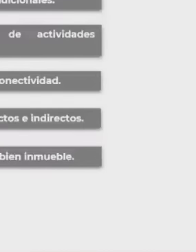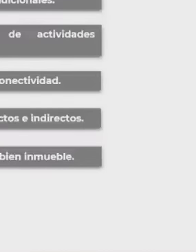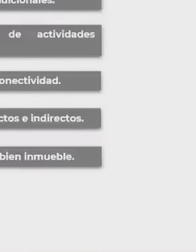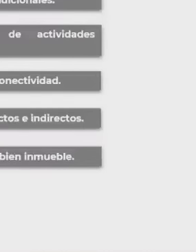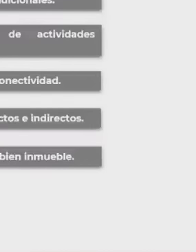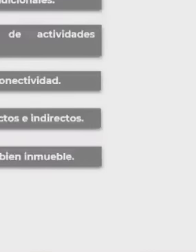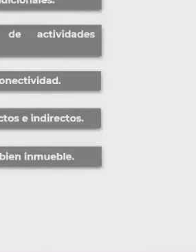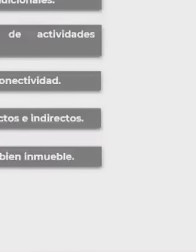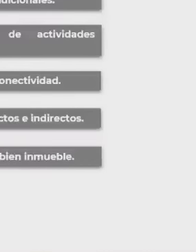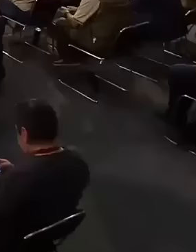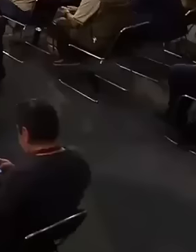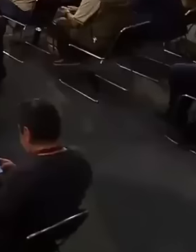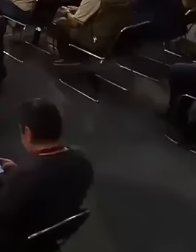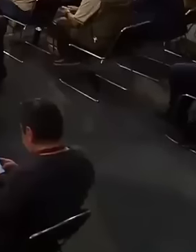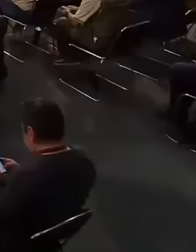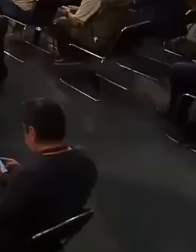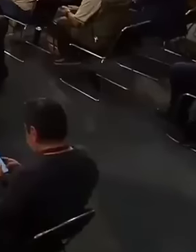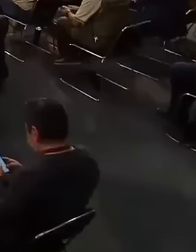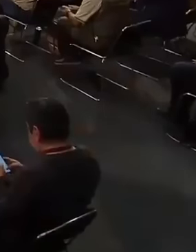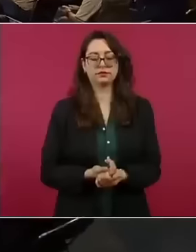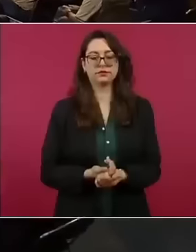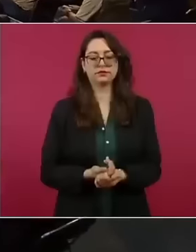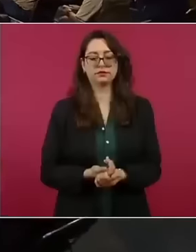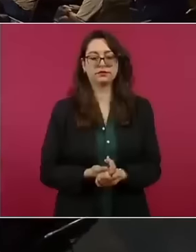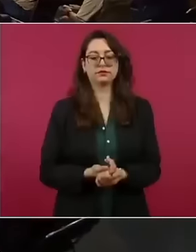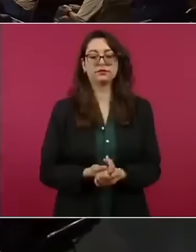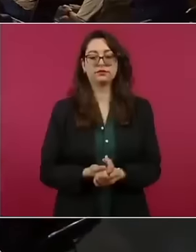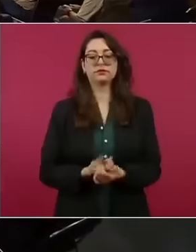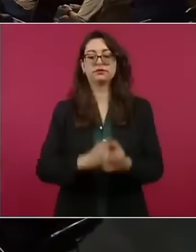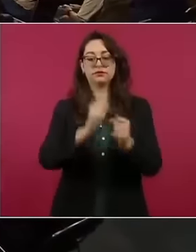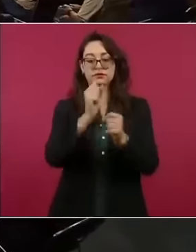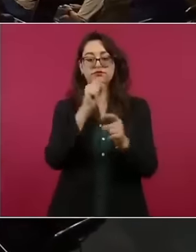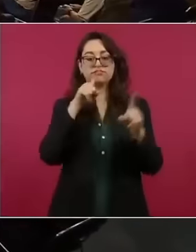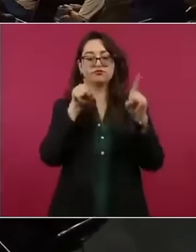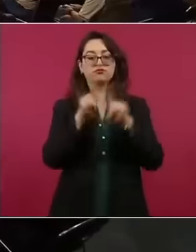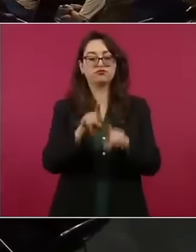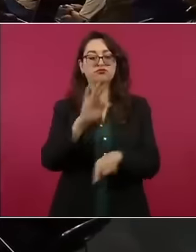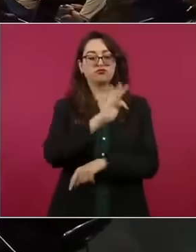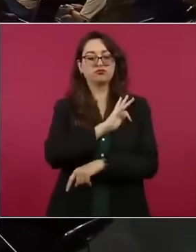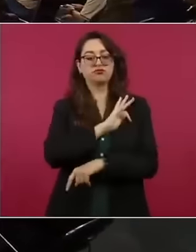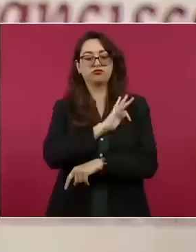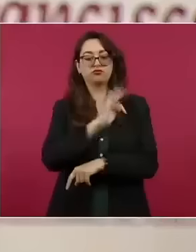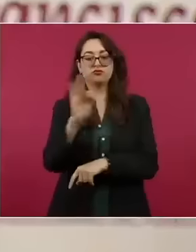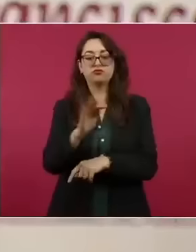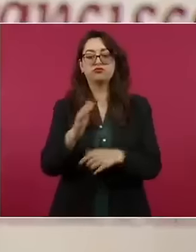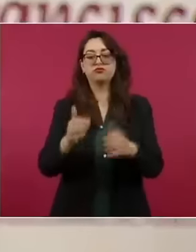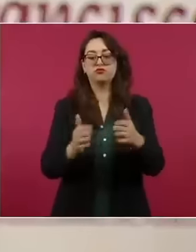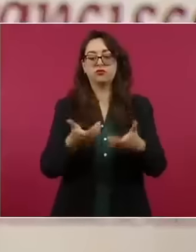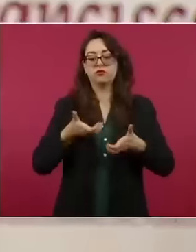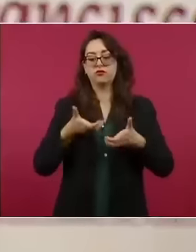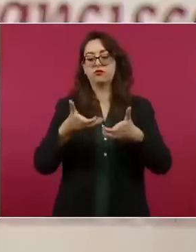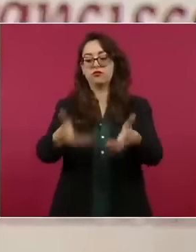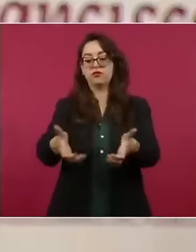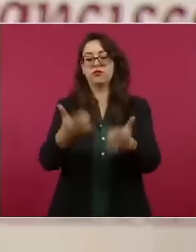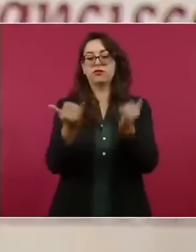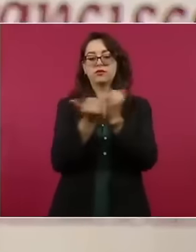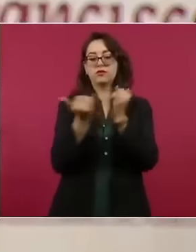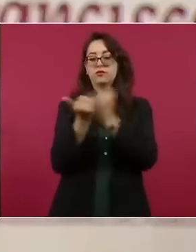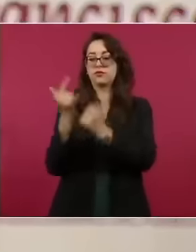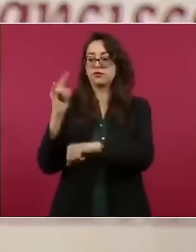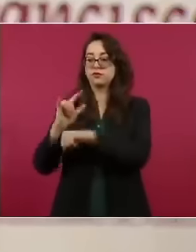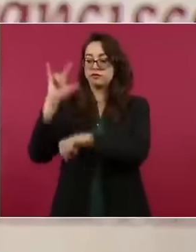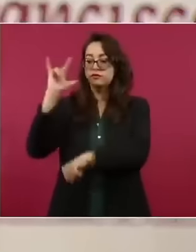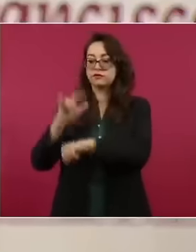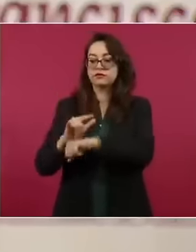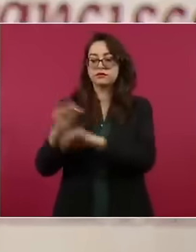Tendrá buena conectividad carretera y aérea hacia las otras zonas del Tren Maya, ya que se encuentra situado a un costado del Aeropuerto